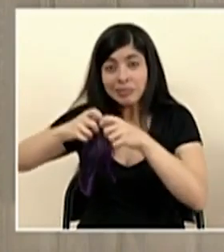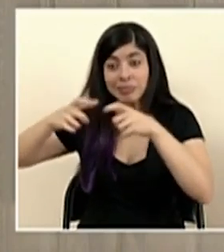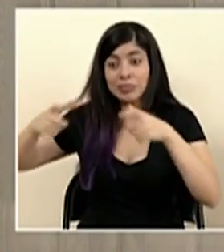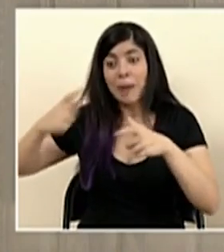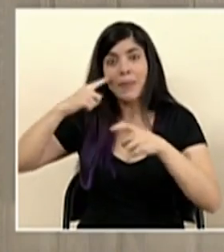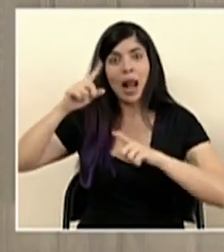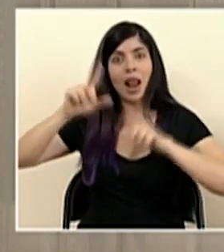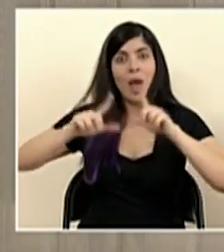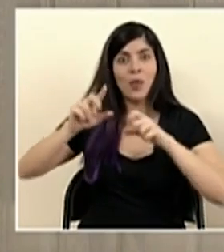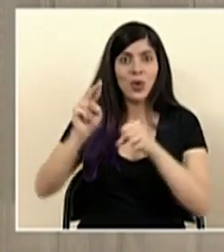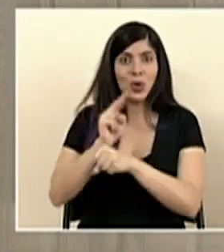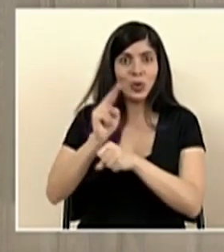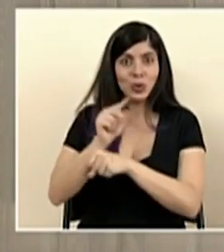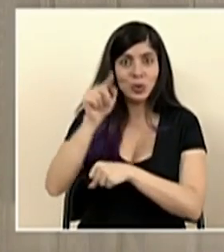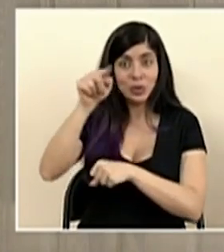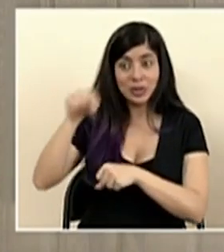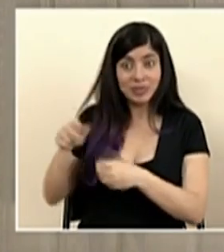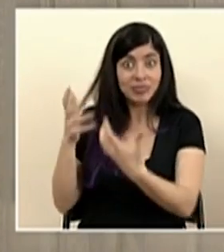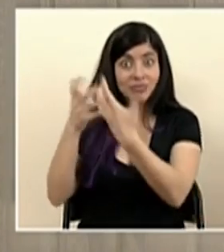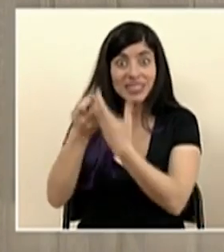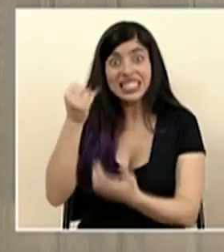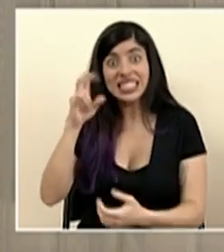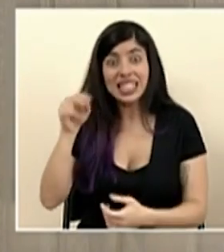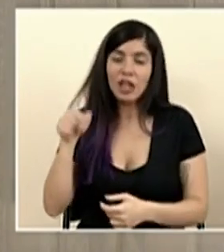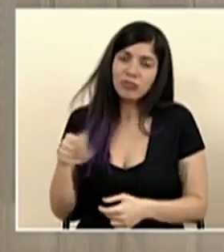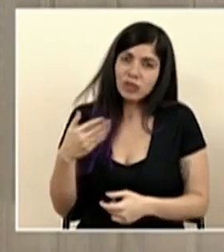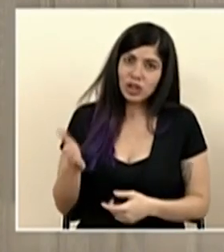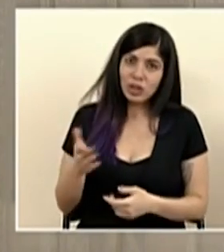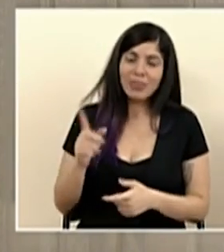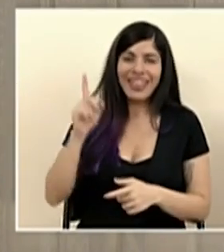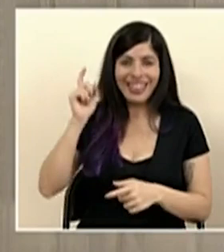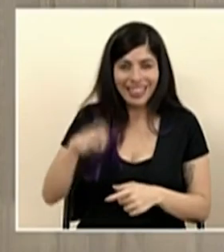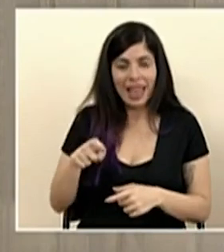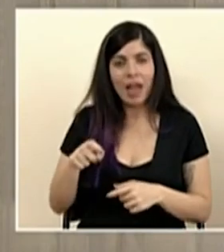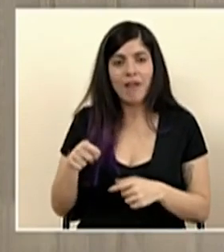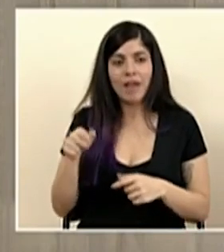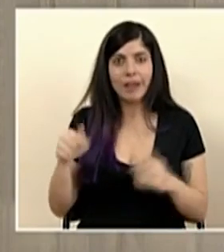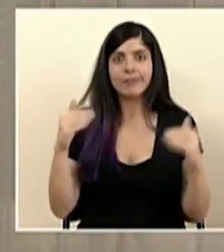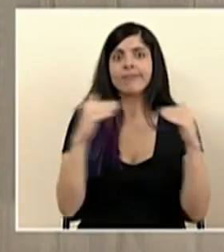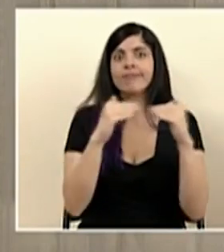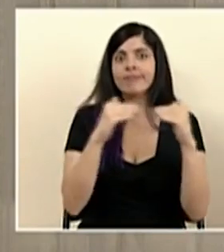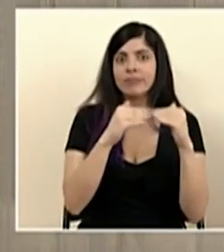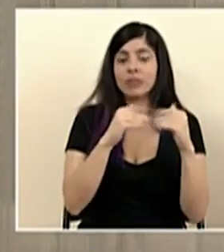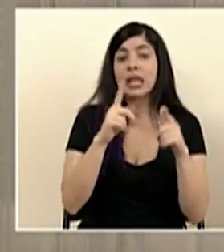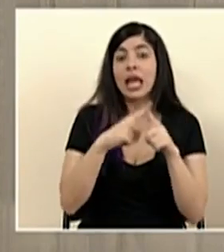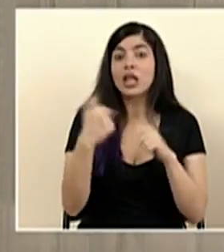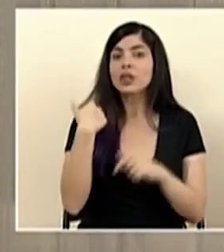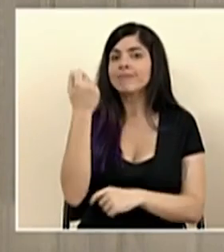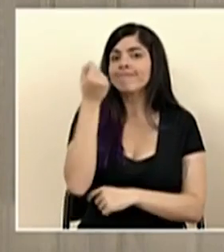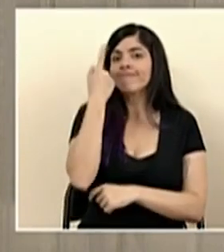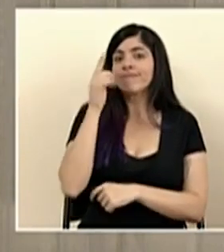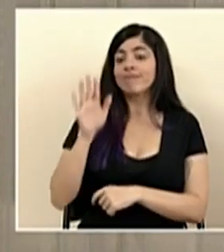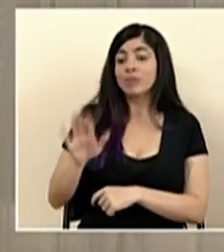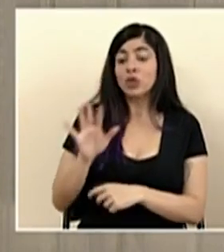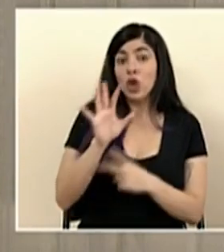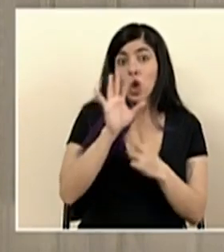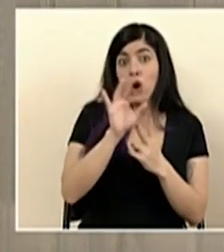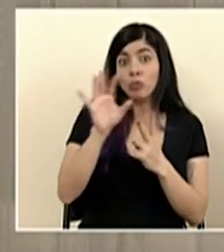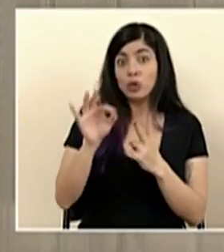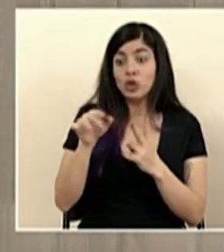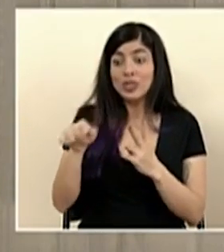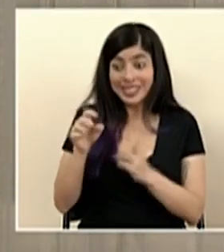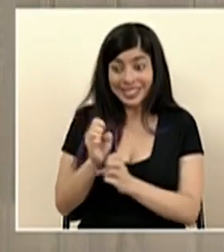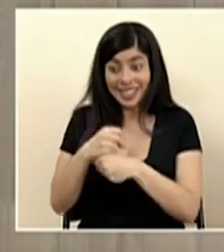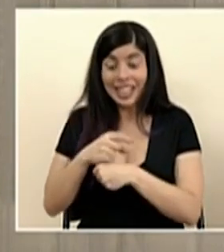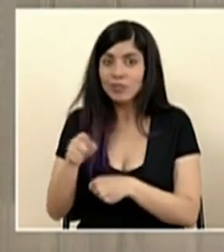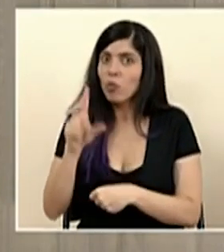laboratorios que son los que están procesando las muestras. Entonces, entendemos que estas alternativas en realidad no son